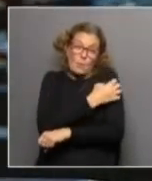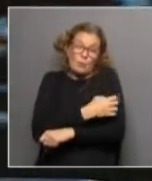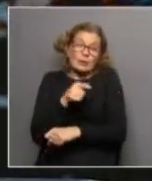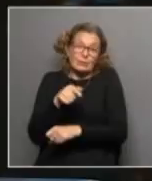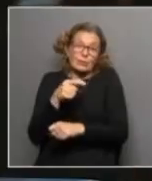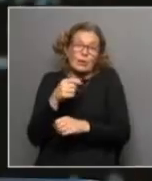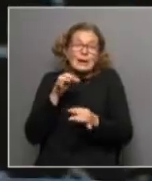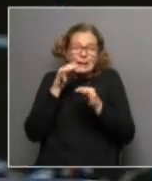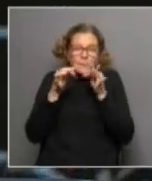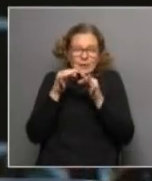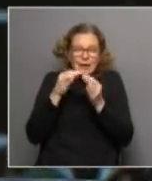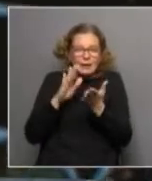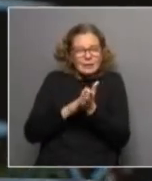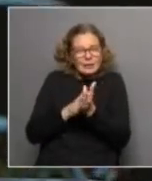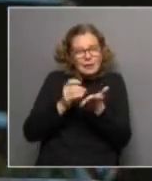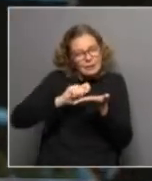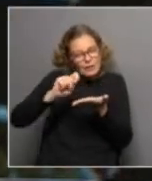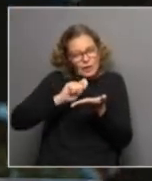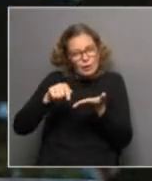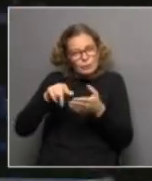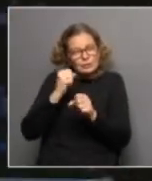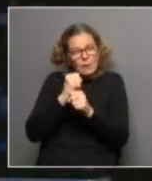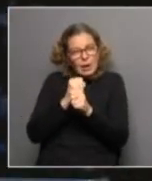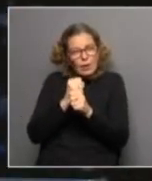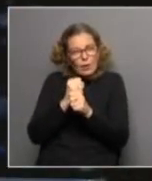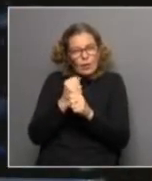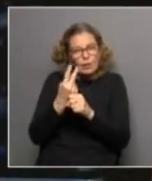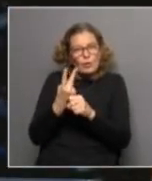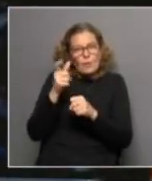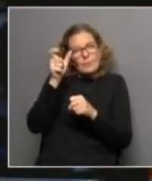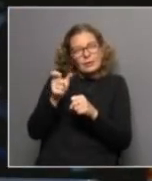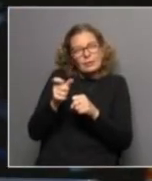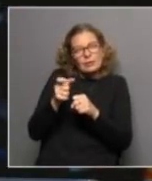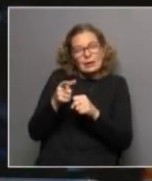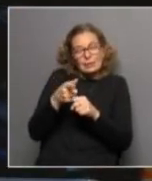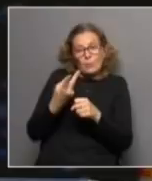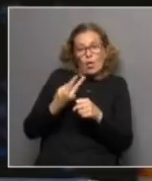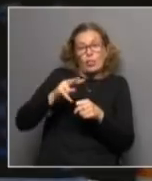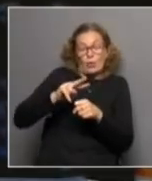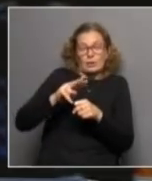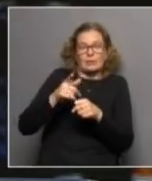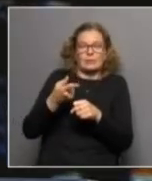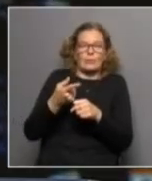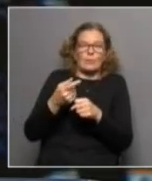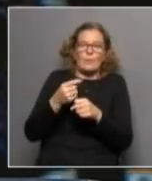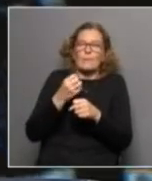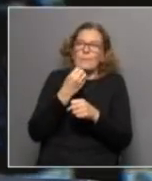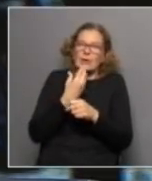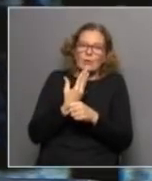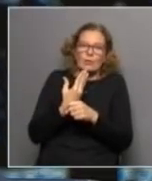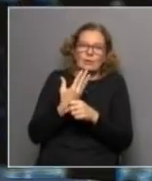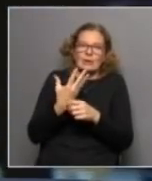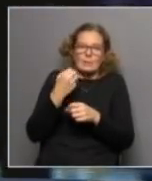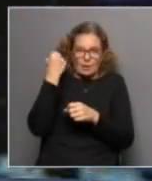comentan en el trabajo que ustedes están haciendo referencia, una duplicación real hubiera llevado a una proporción relativamente,